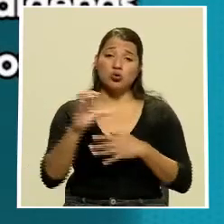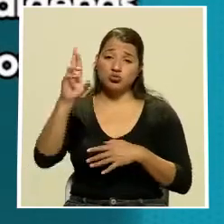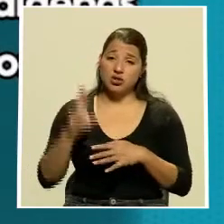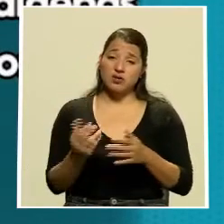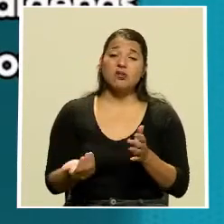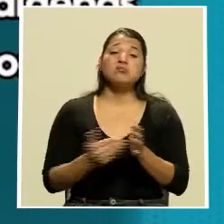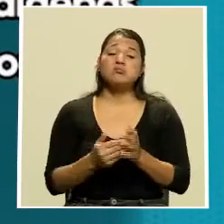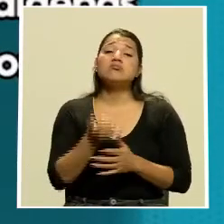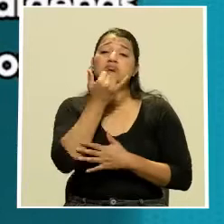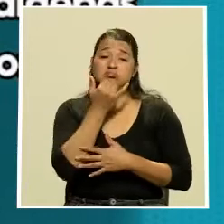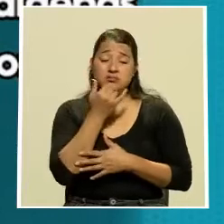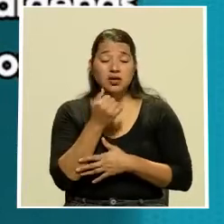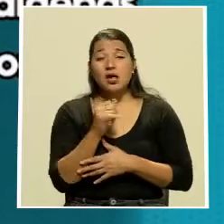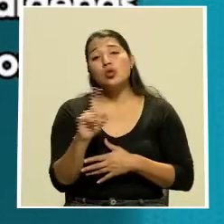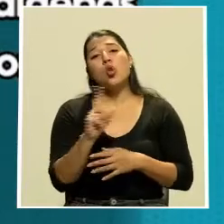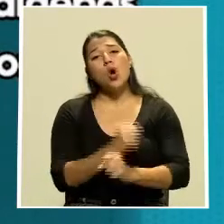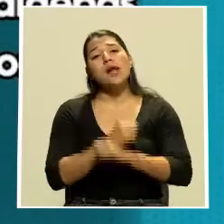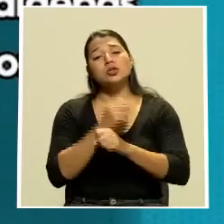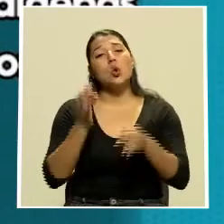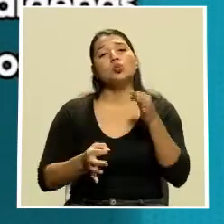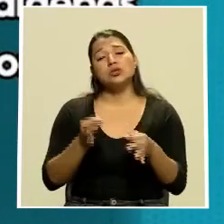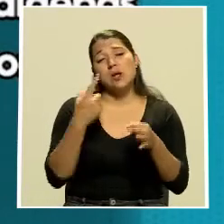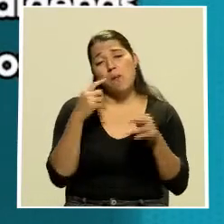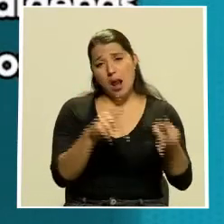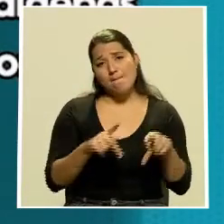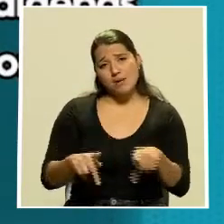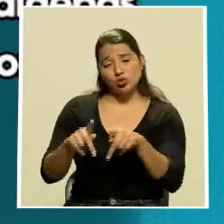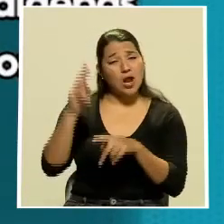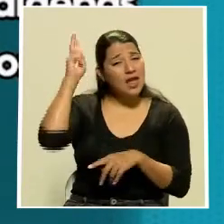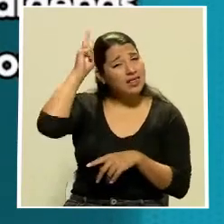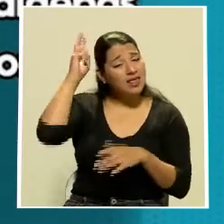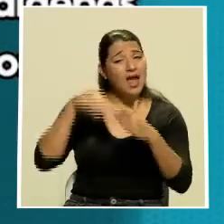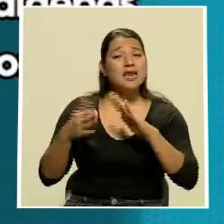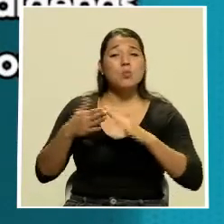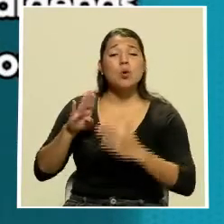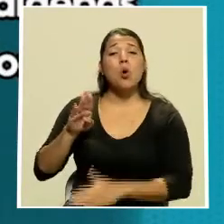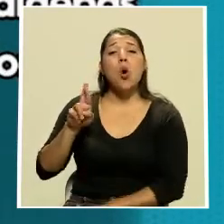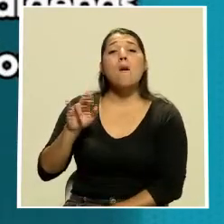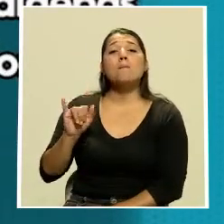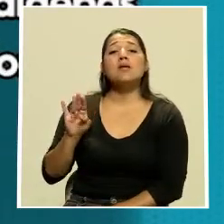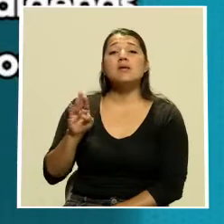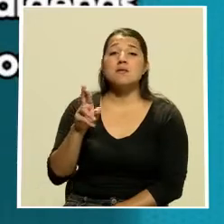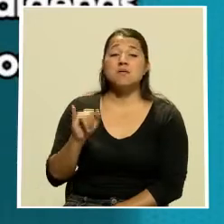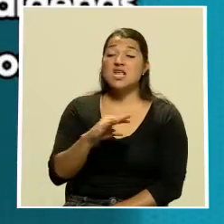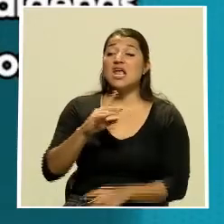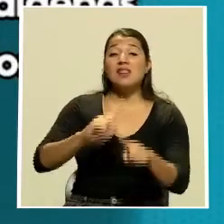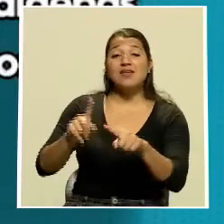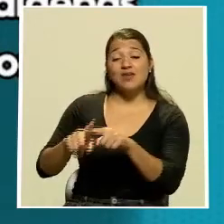fallado en su deber de garantizar la justicia para las personas indígenas del pueblo Bribri y de los diferentes